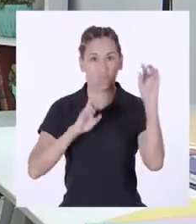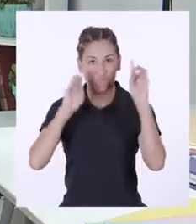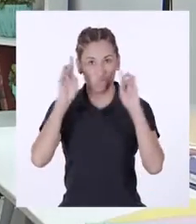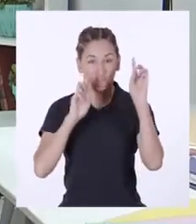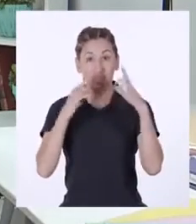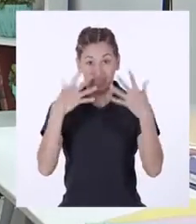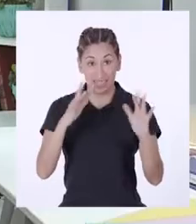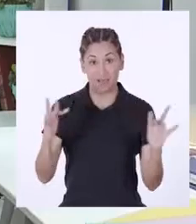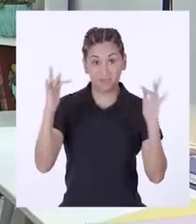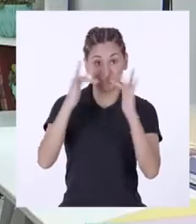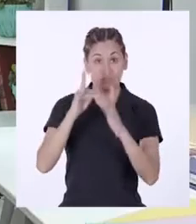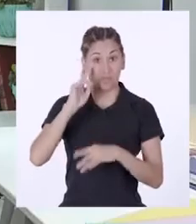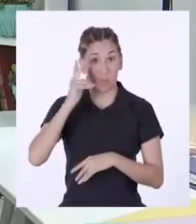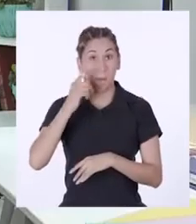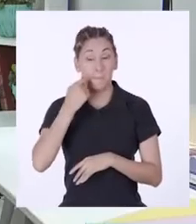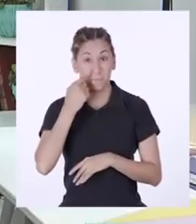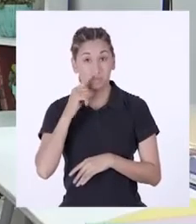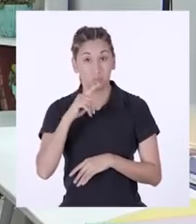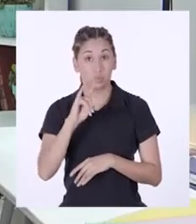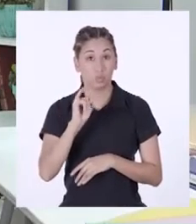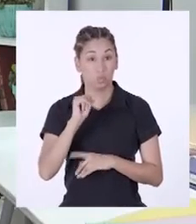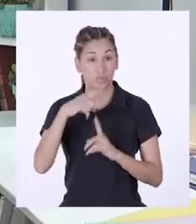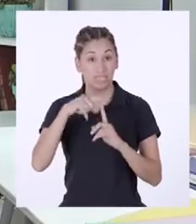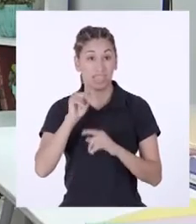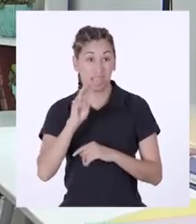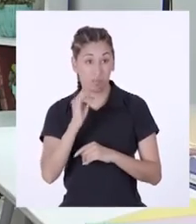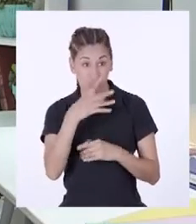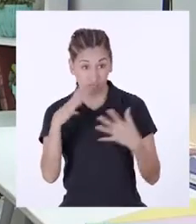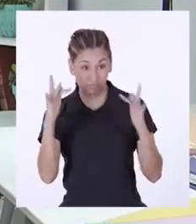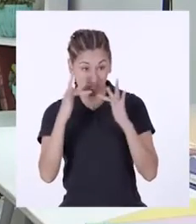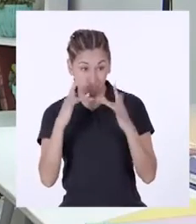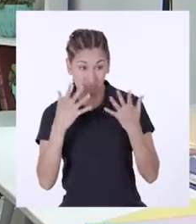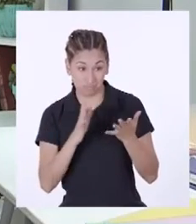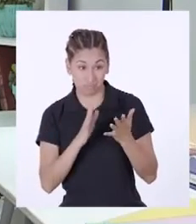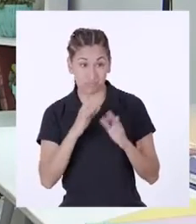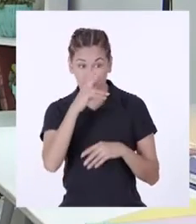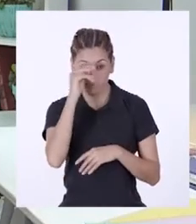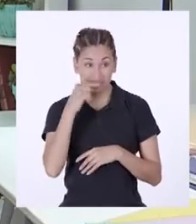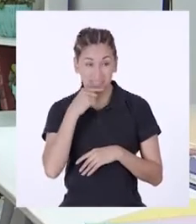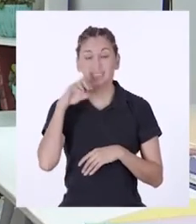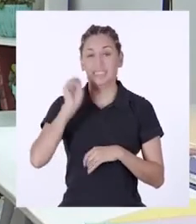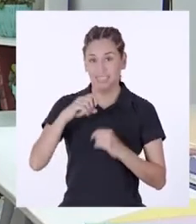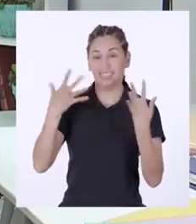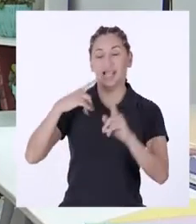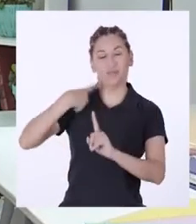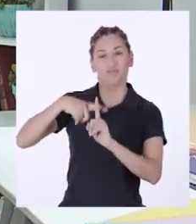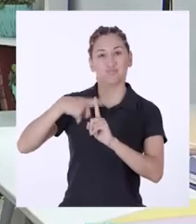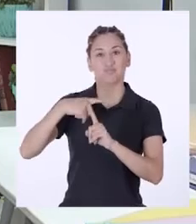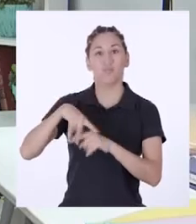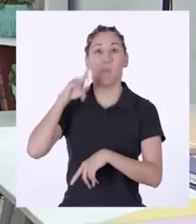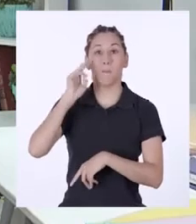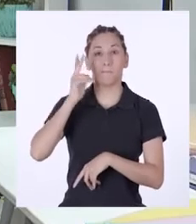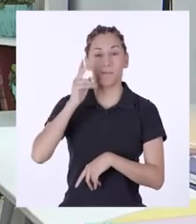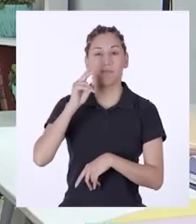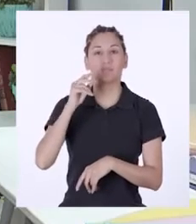¿Loguerás comunicarte con el profesor Gustavo, Gugliana? Afirmativo. Profesor Gustavo